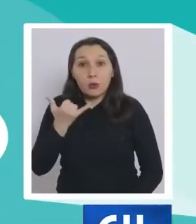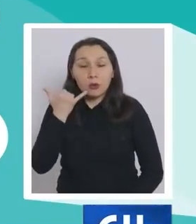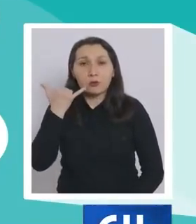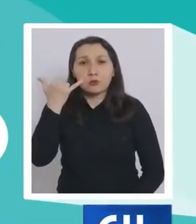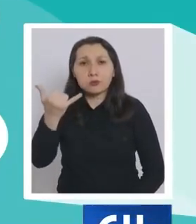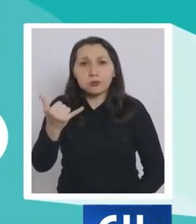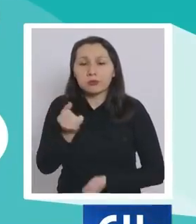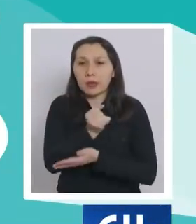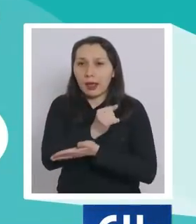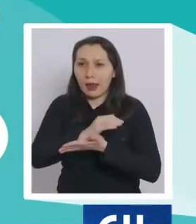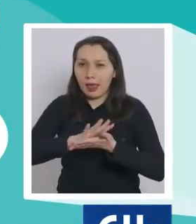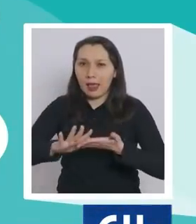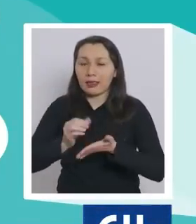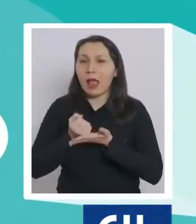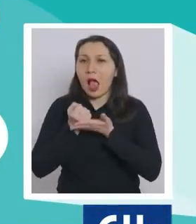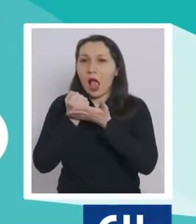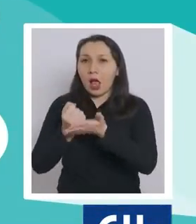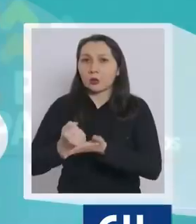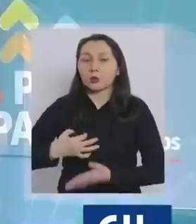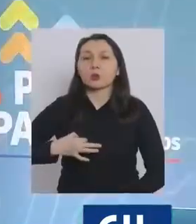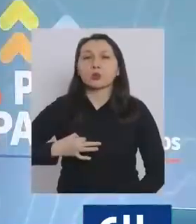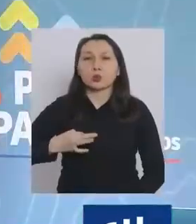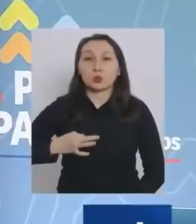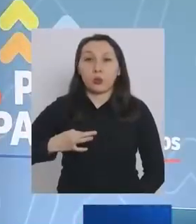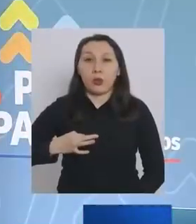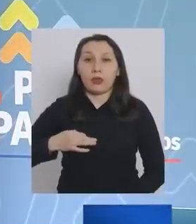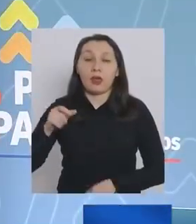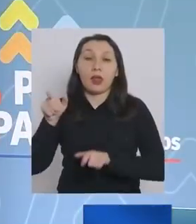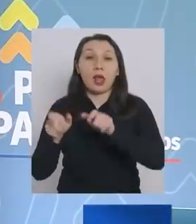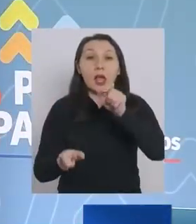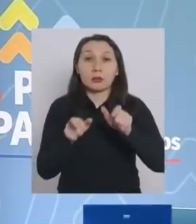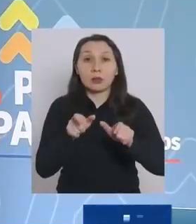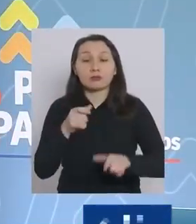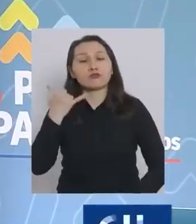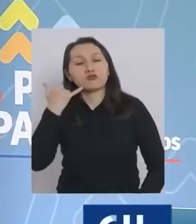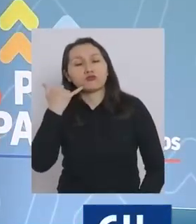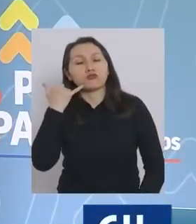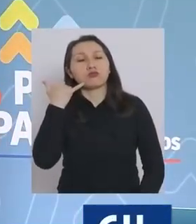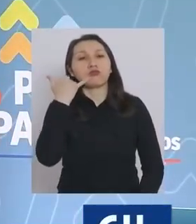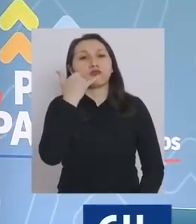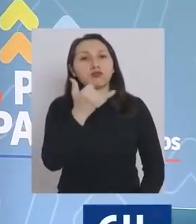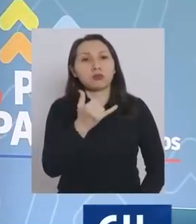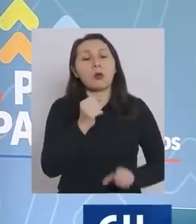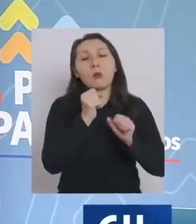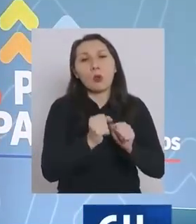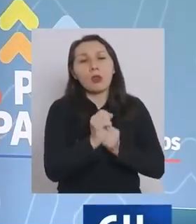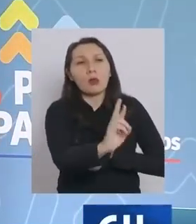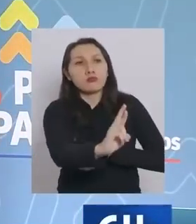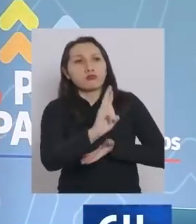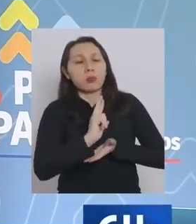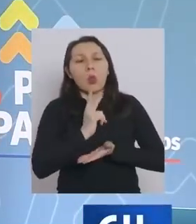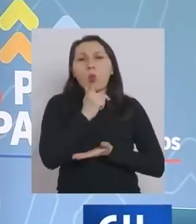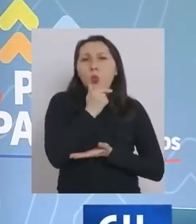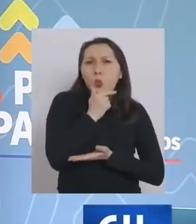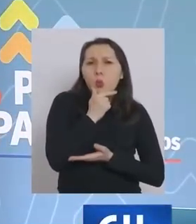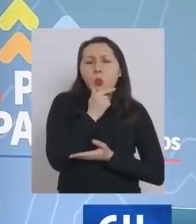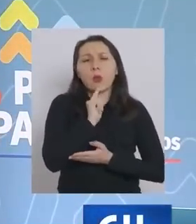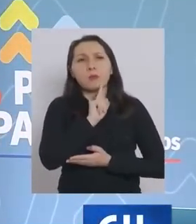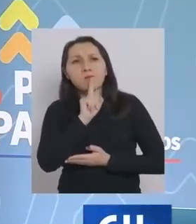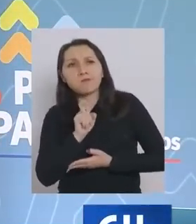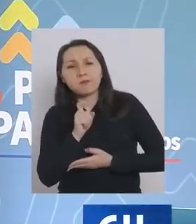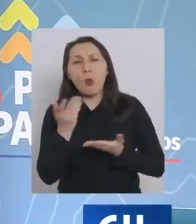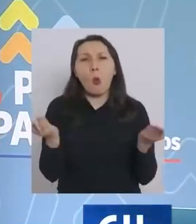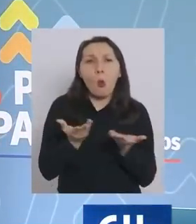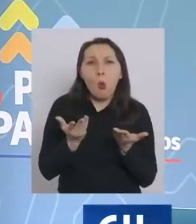línea gratuita de ayuda ciudadana en donde las personas que llamen podrán resolver sus dudas en relación a la